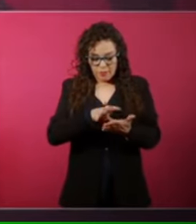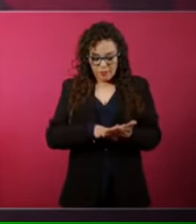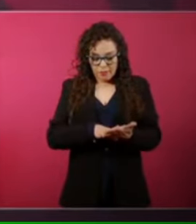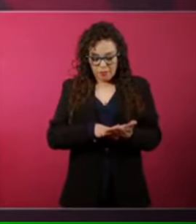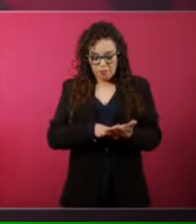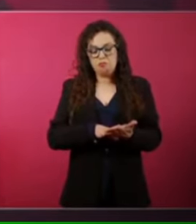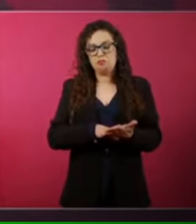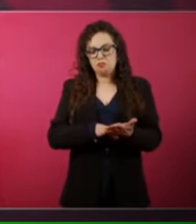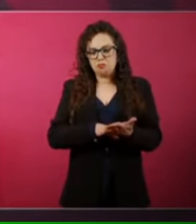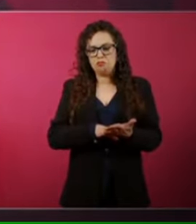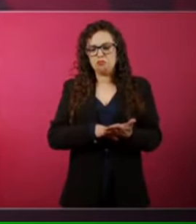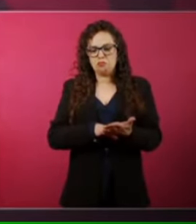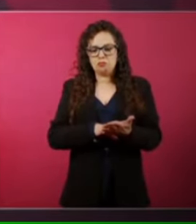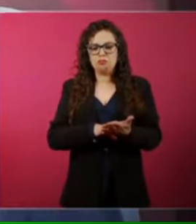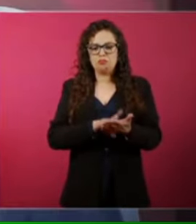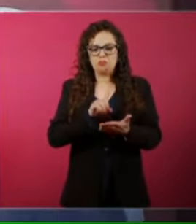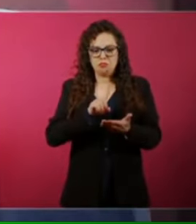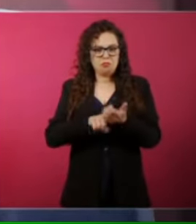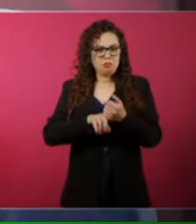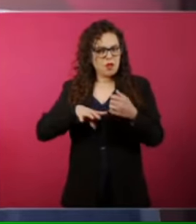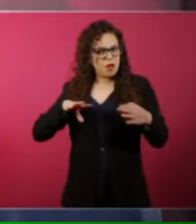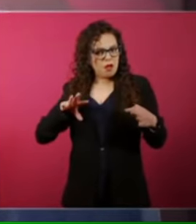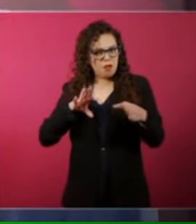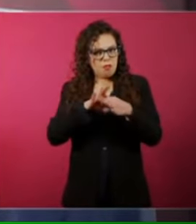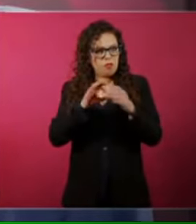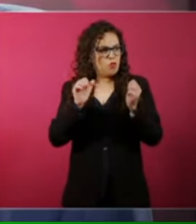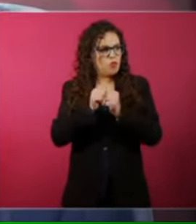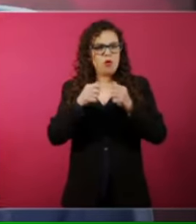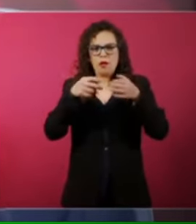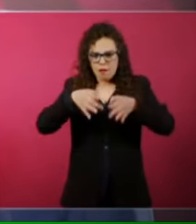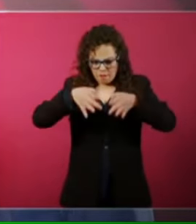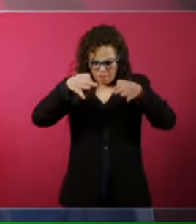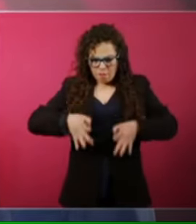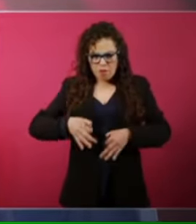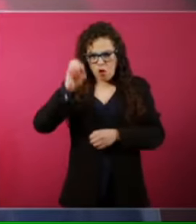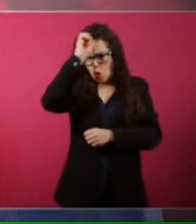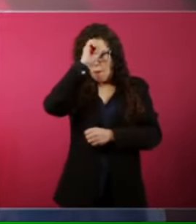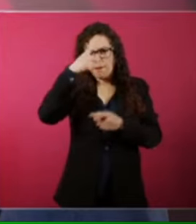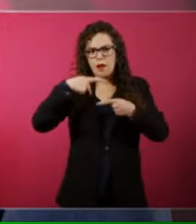apegado a a la realidad a lo que la gente piensa